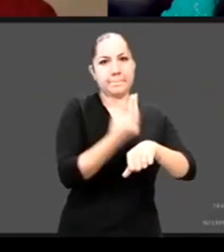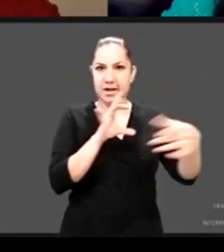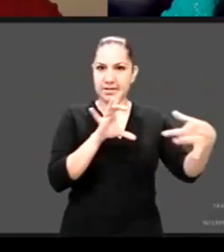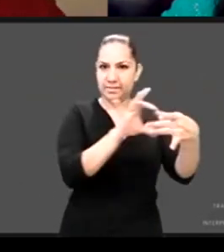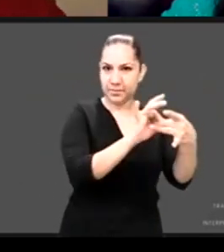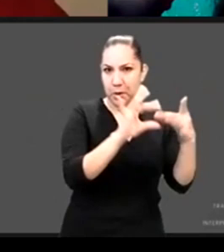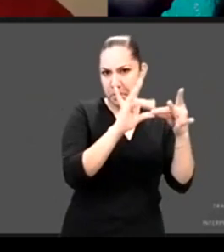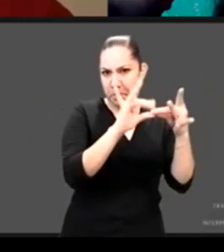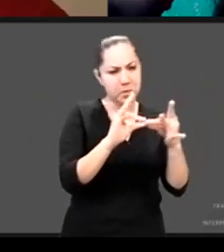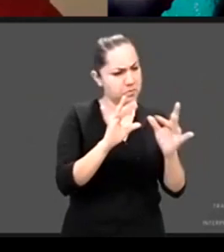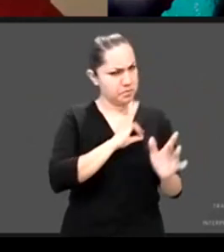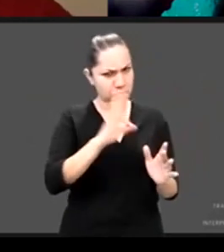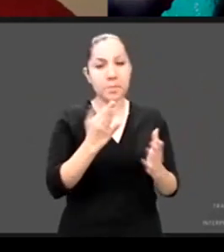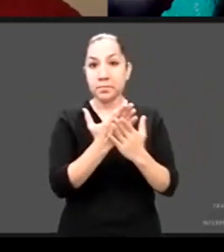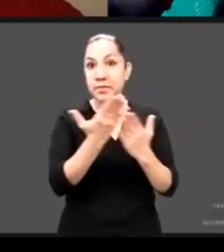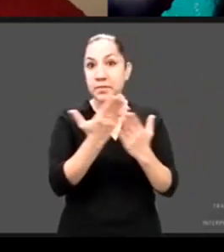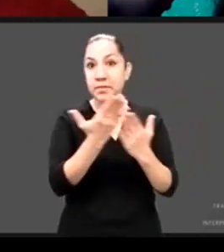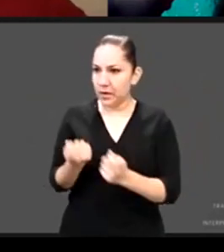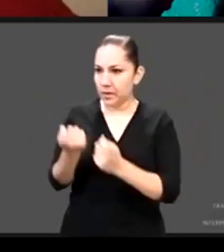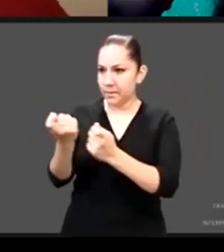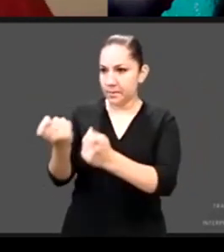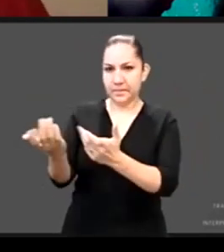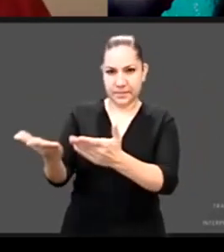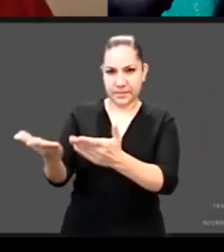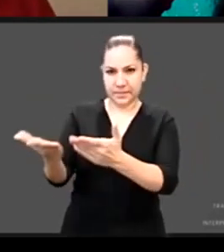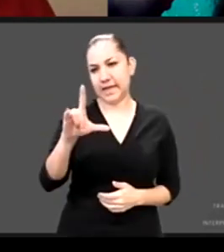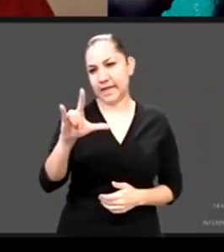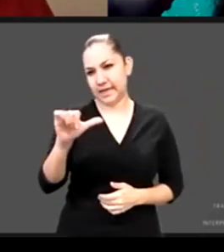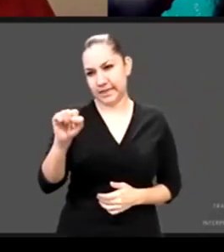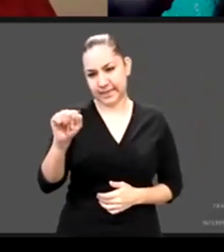tiempo le cedo la palabra a Elisa de Nueva